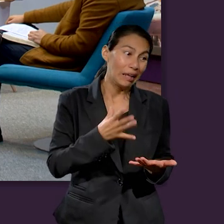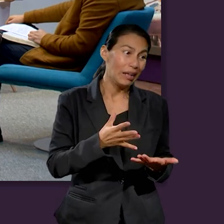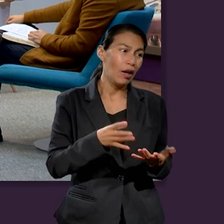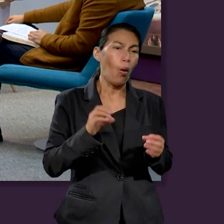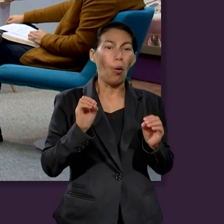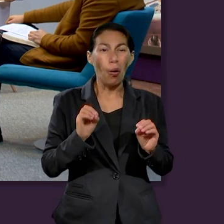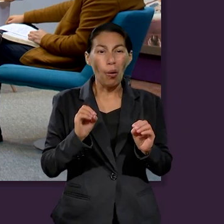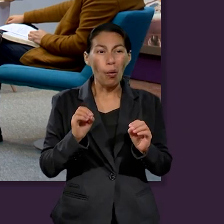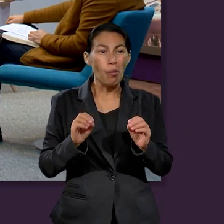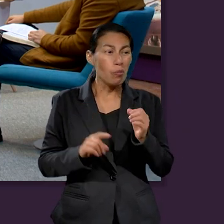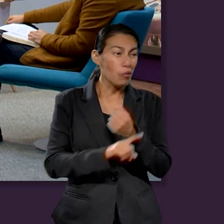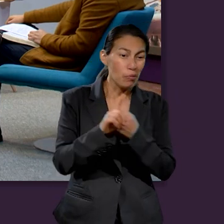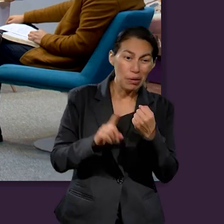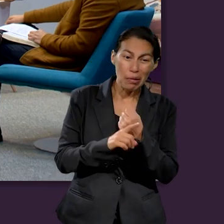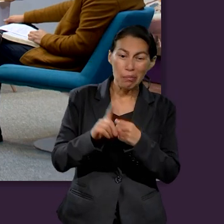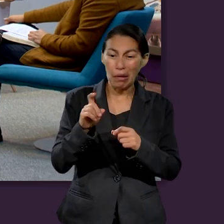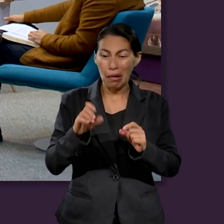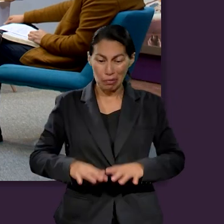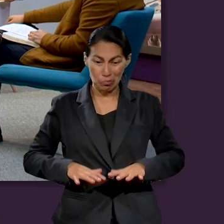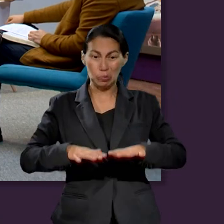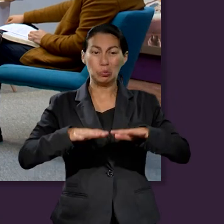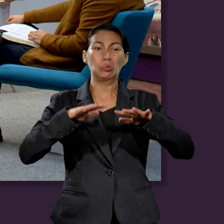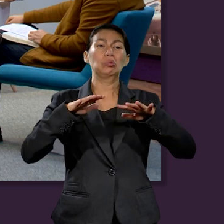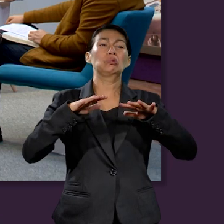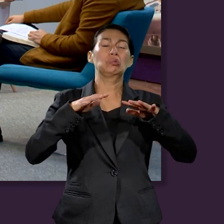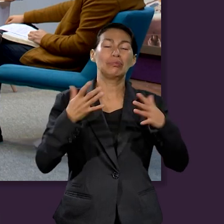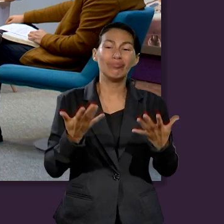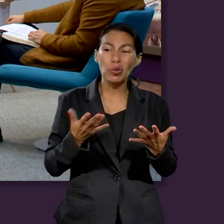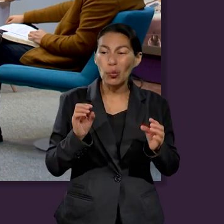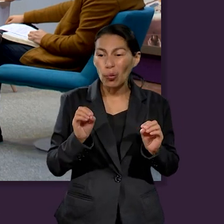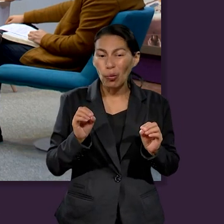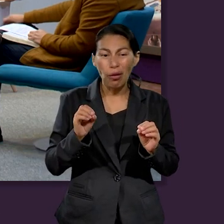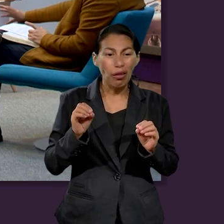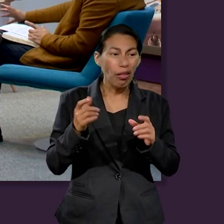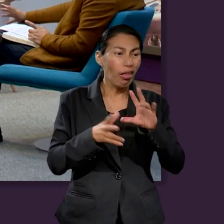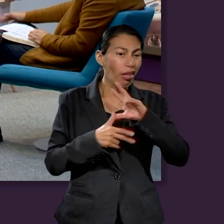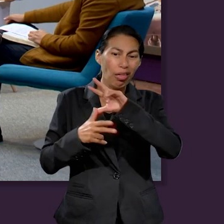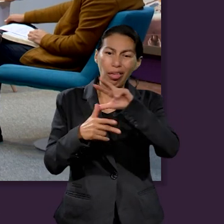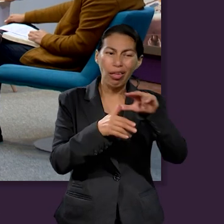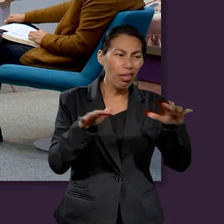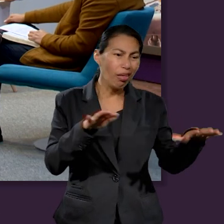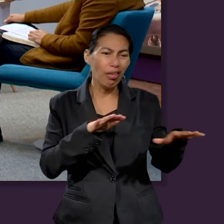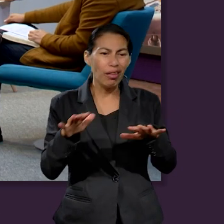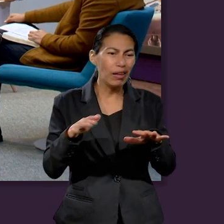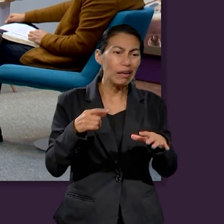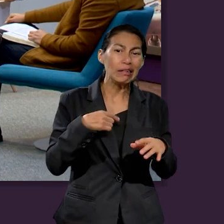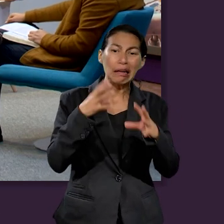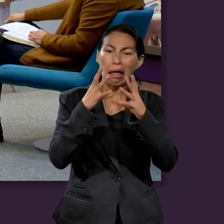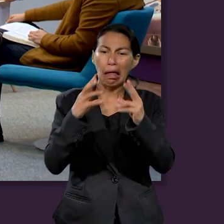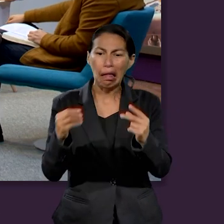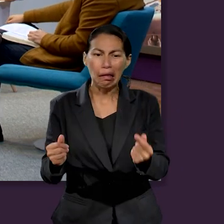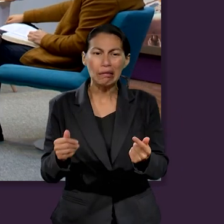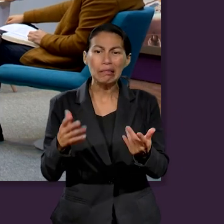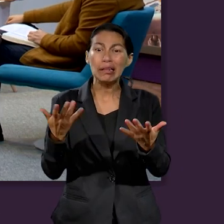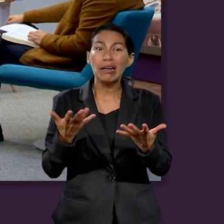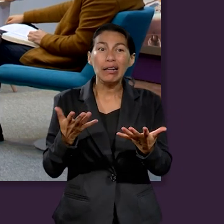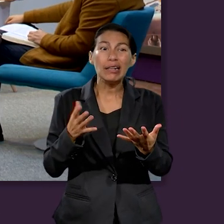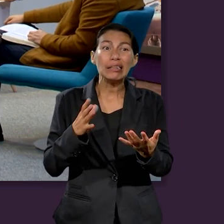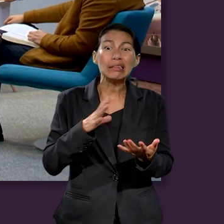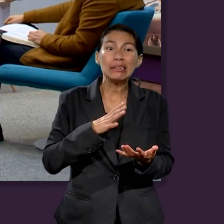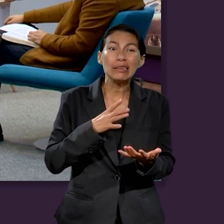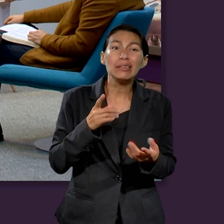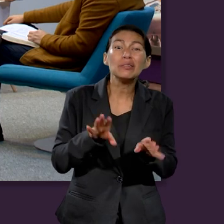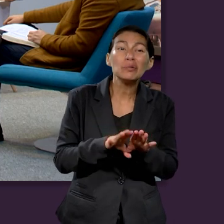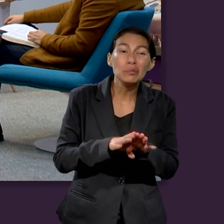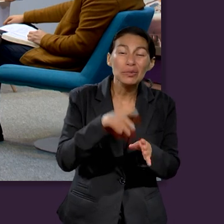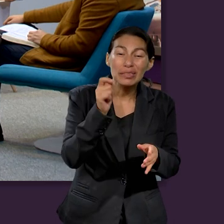pues ya estoy metido en la deuda. Dice, pues ahora ¿qué hago? Pues ya ni modo, ¿no? Entonces, ¿qué consejos podríamos dar para